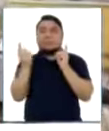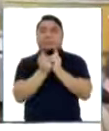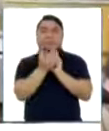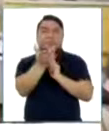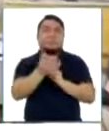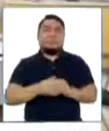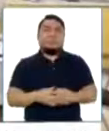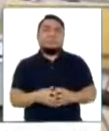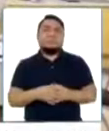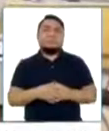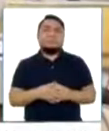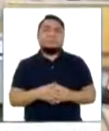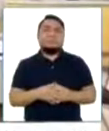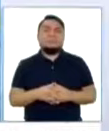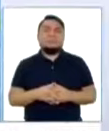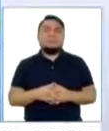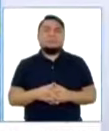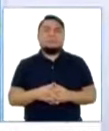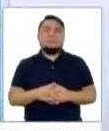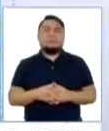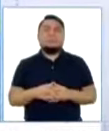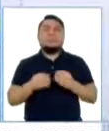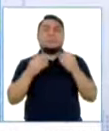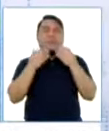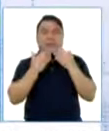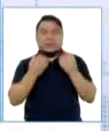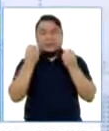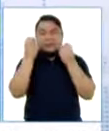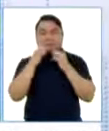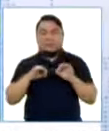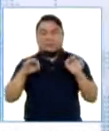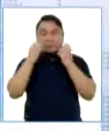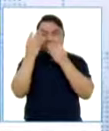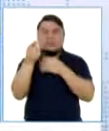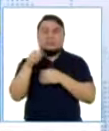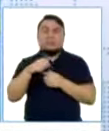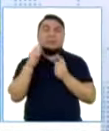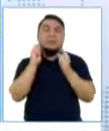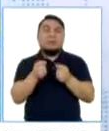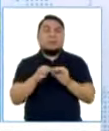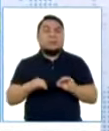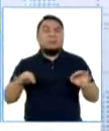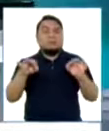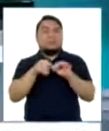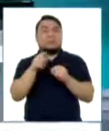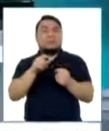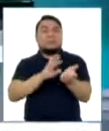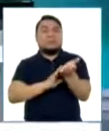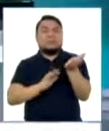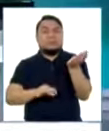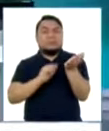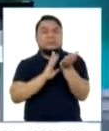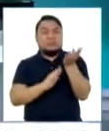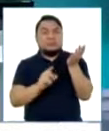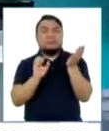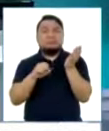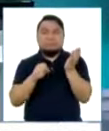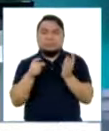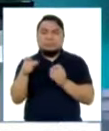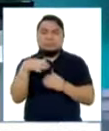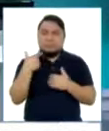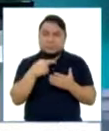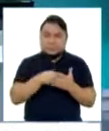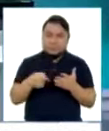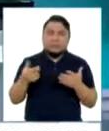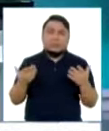regreso a Estudio Central. Sí, muchas gracias a Ronnie Mejana. Importancia pues de donar sangre, ya sabe, lo puede hacer toda